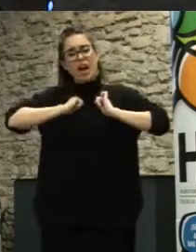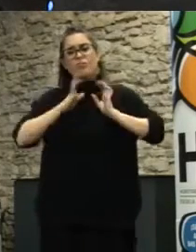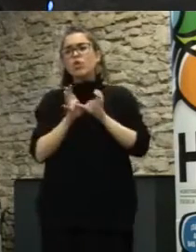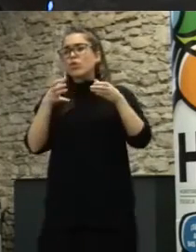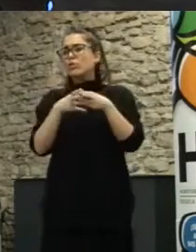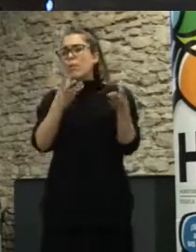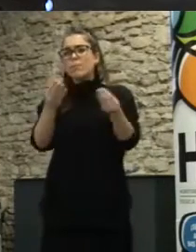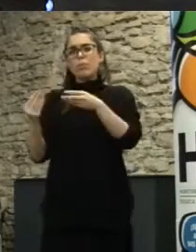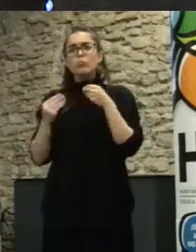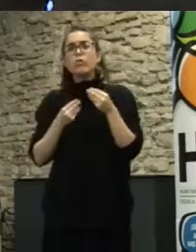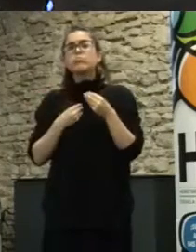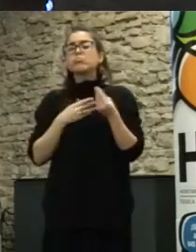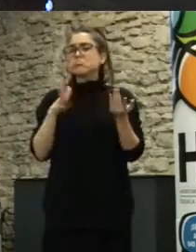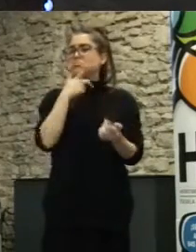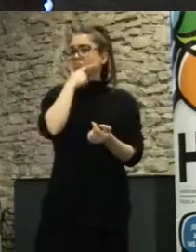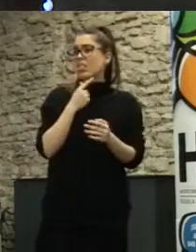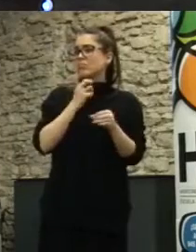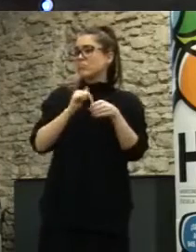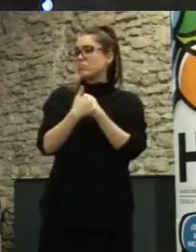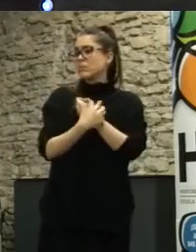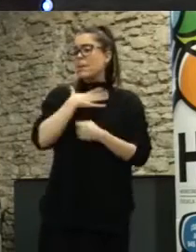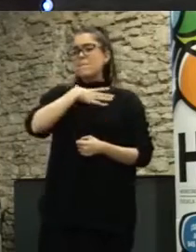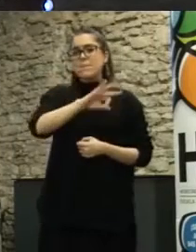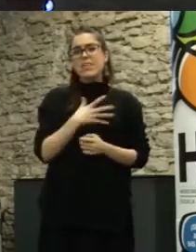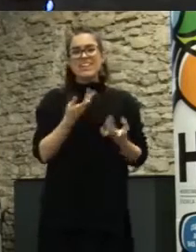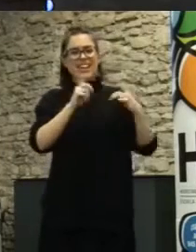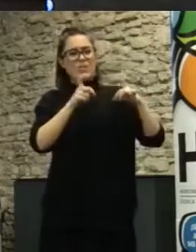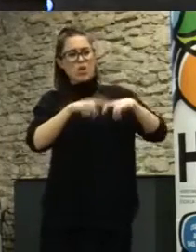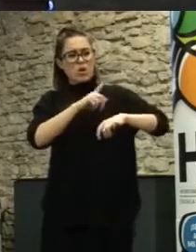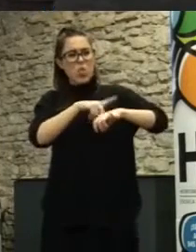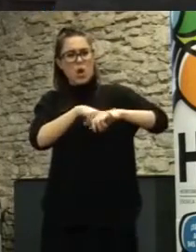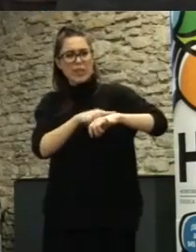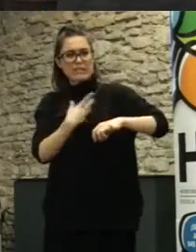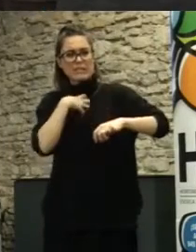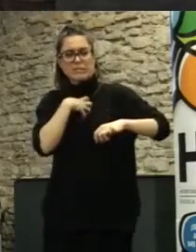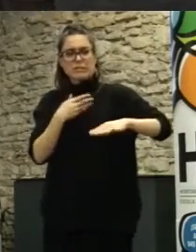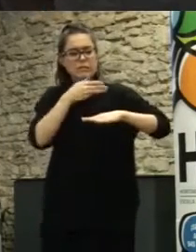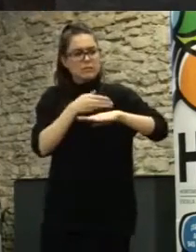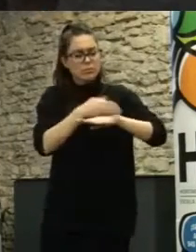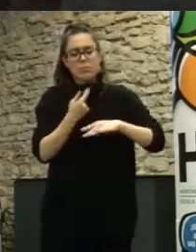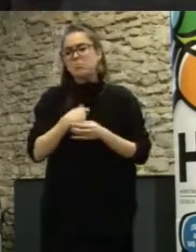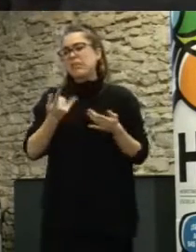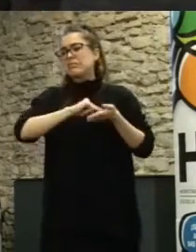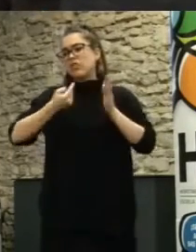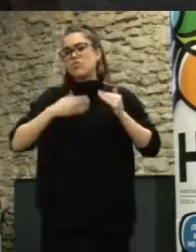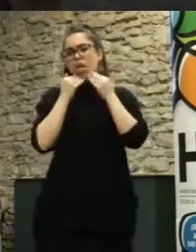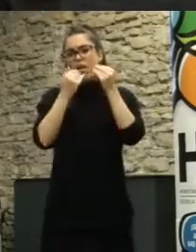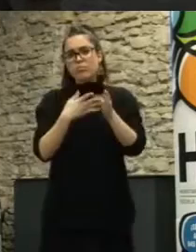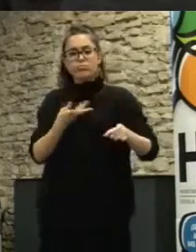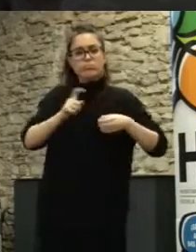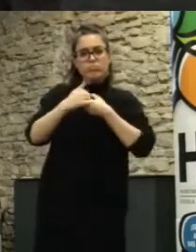participar aquellos colectivos que no pueden estar en reuniones a ciertas horas y de determinadas maneras la tecnología sobre todo sociales permite